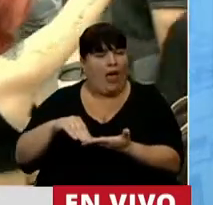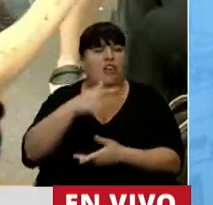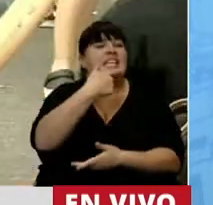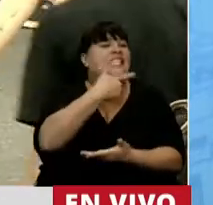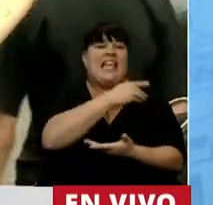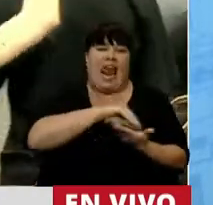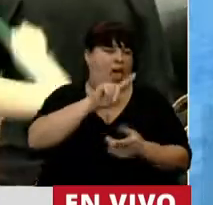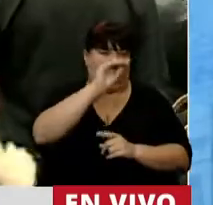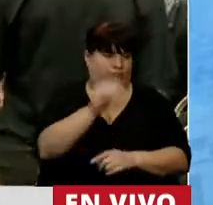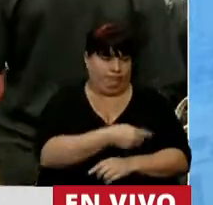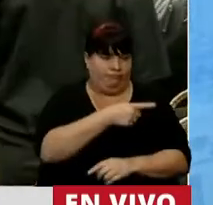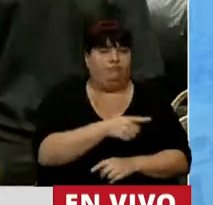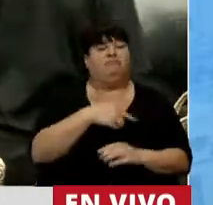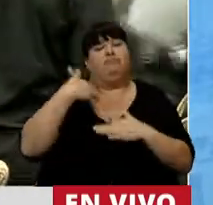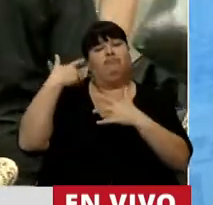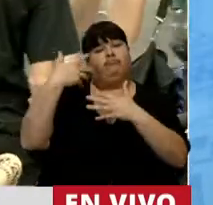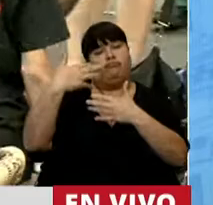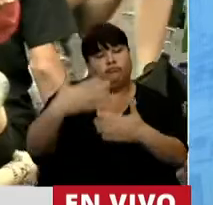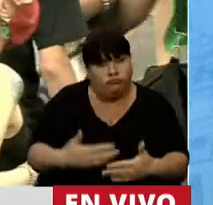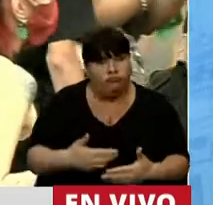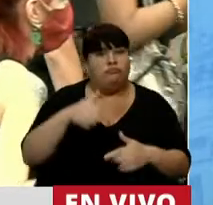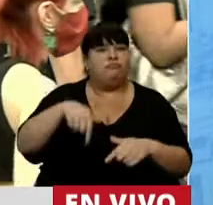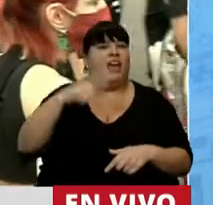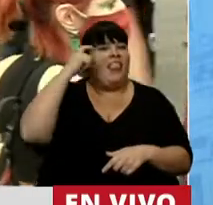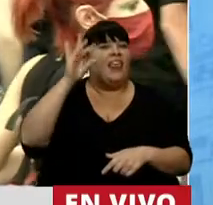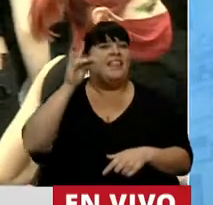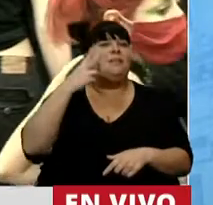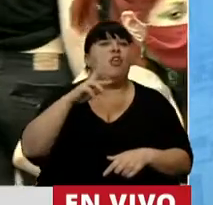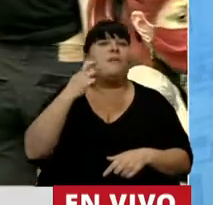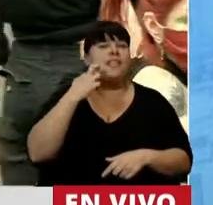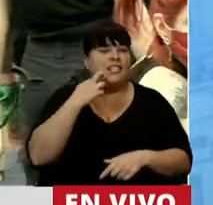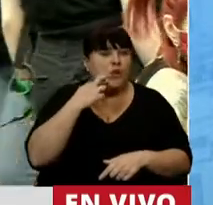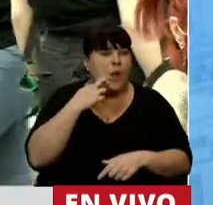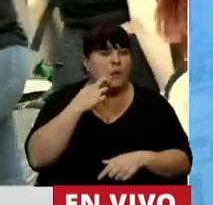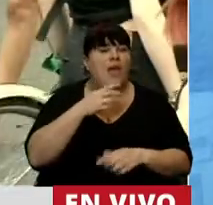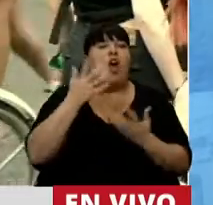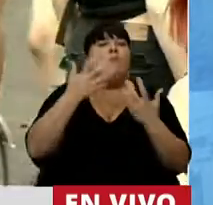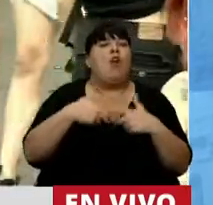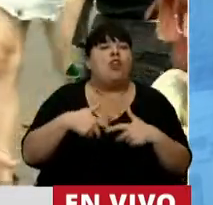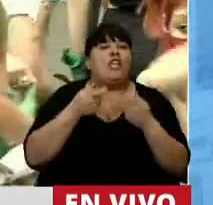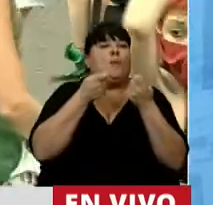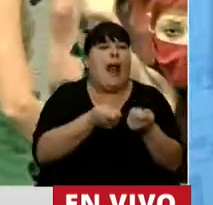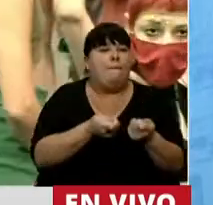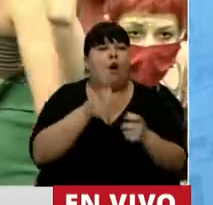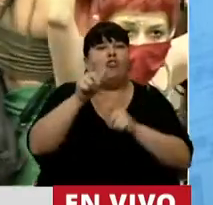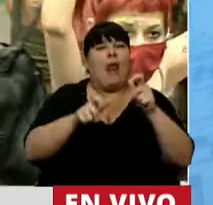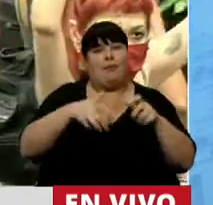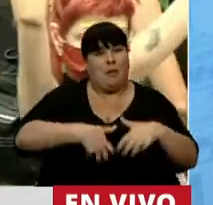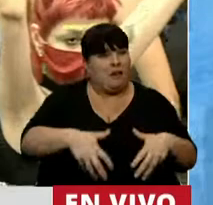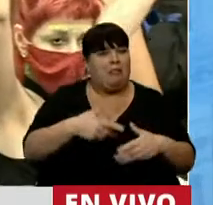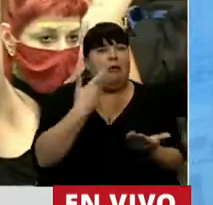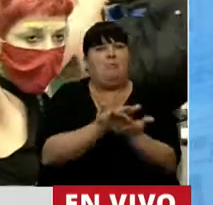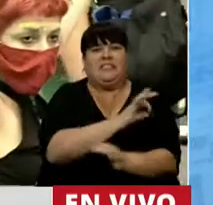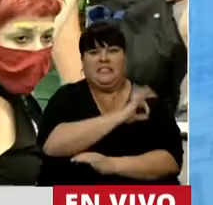prosperó en el Senado, el tiempo pasó, llegó el 10 de diciembre de 2019 y ningún proyecto de acompañamiento a personas gestantes fue